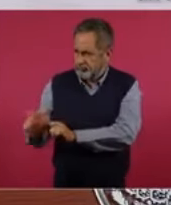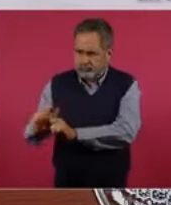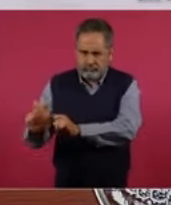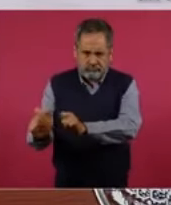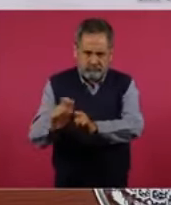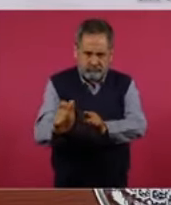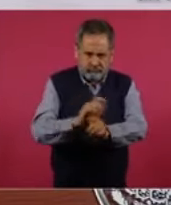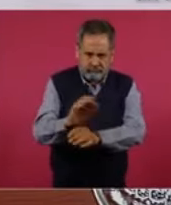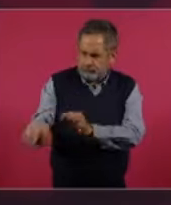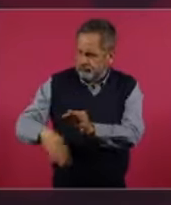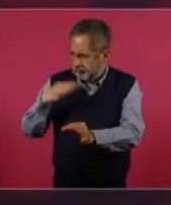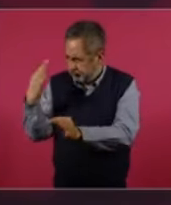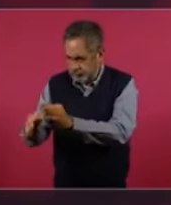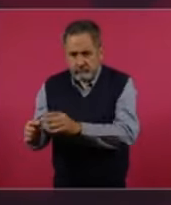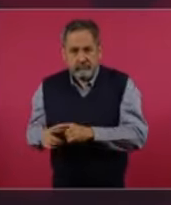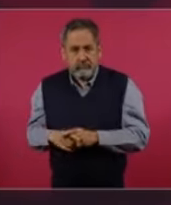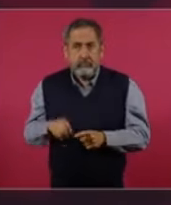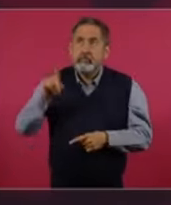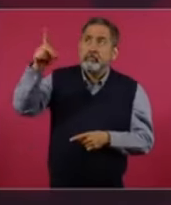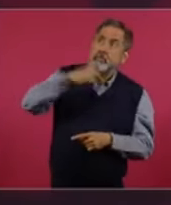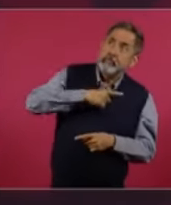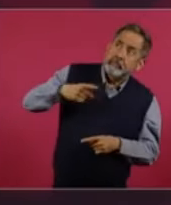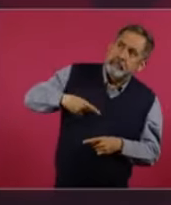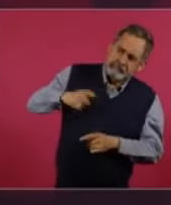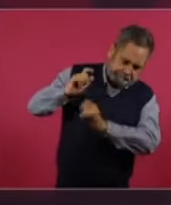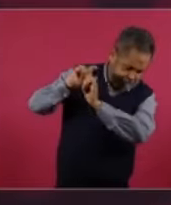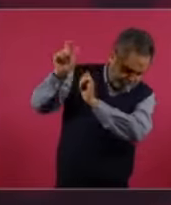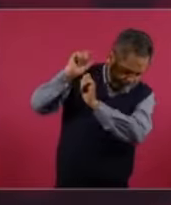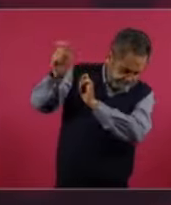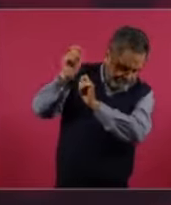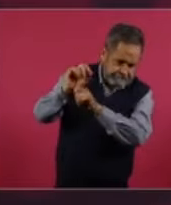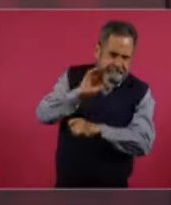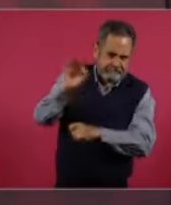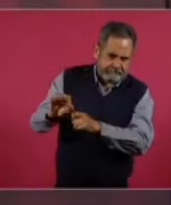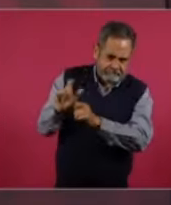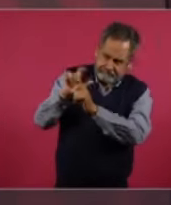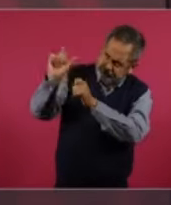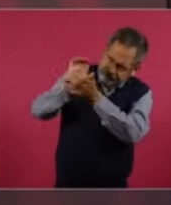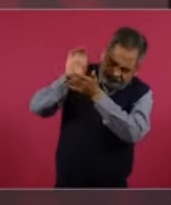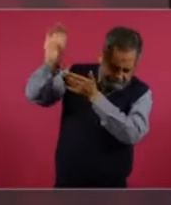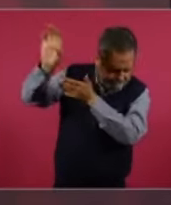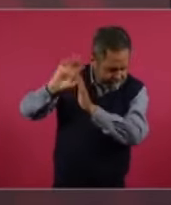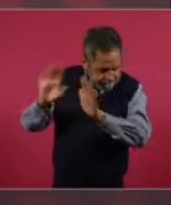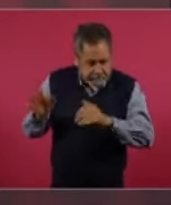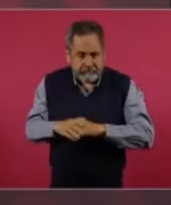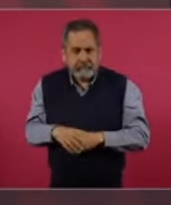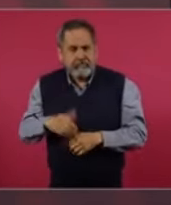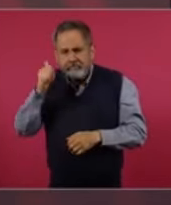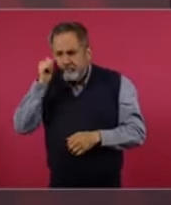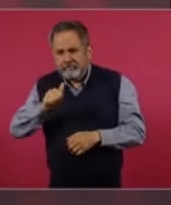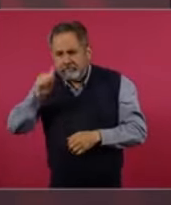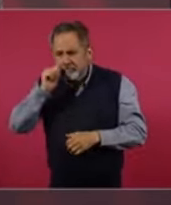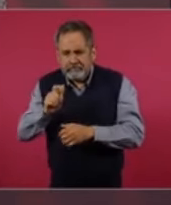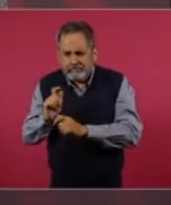los intereses de deuda, nunca hemos dejado de pagar